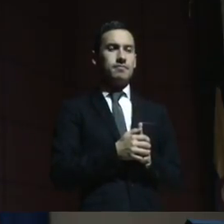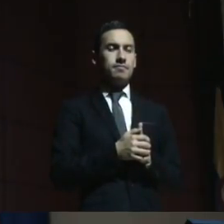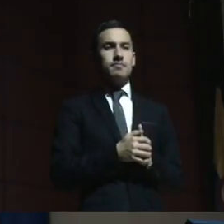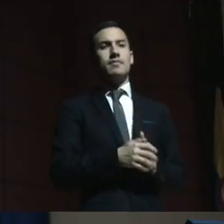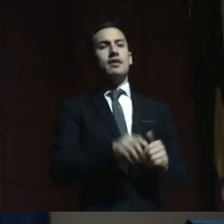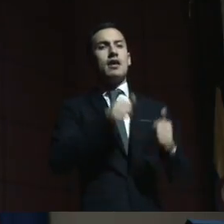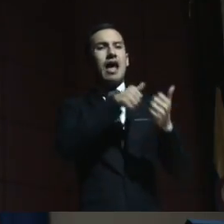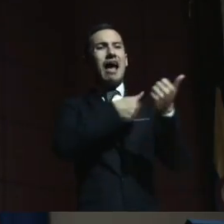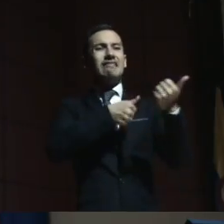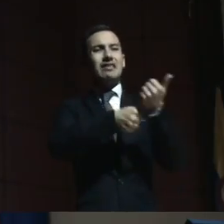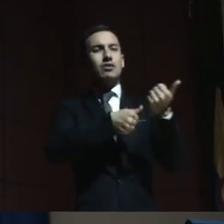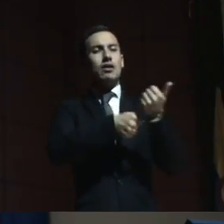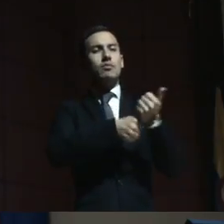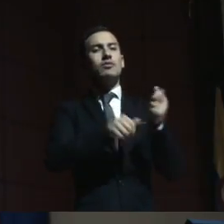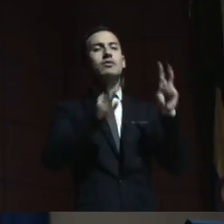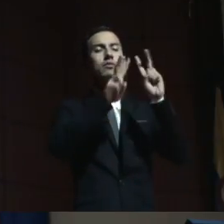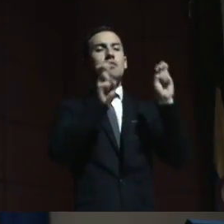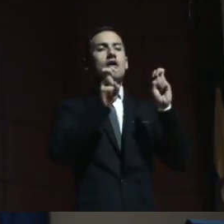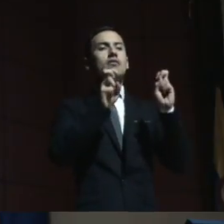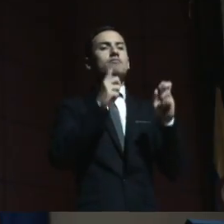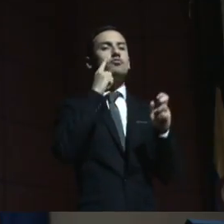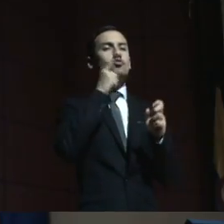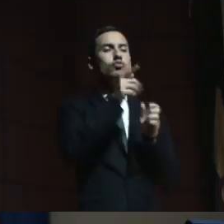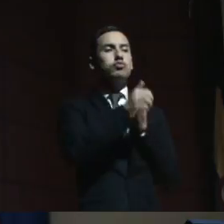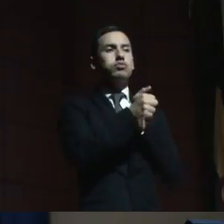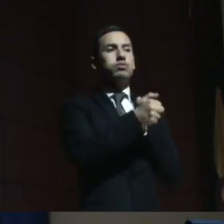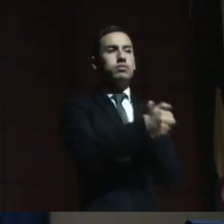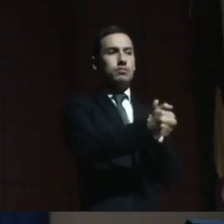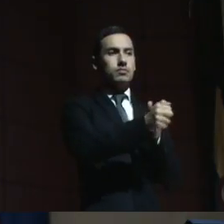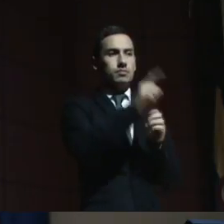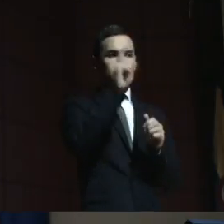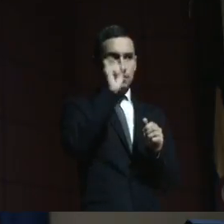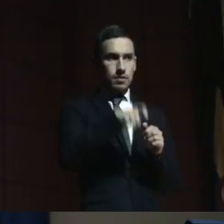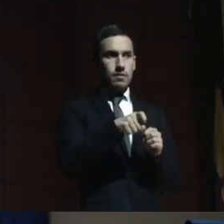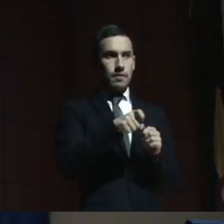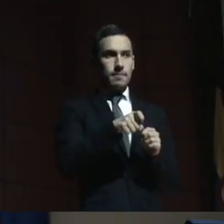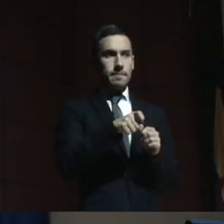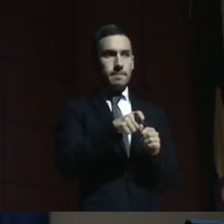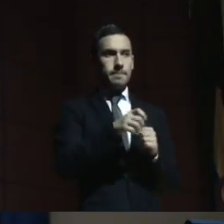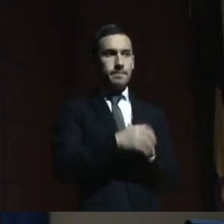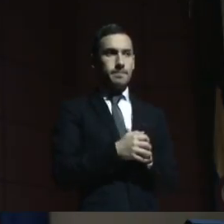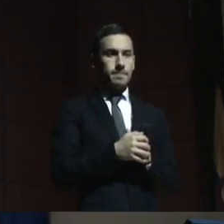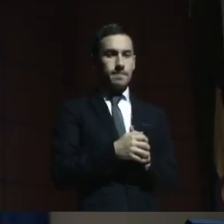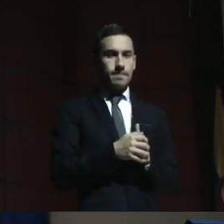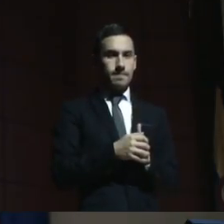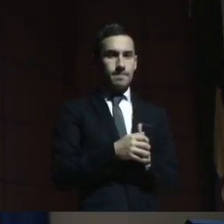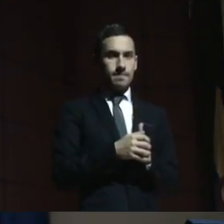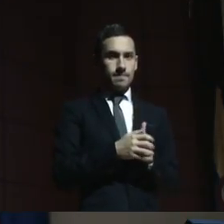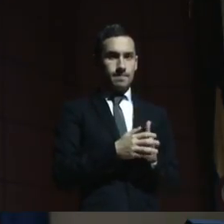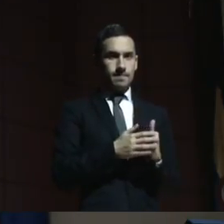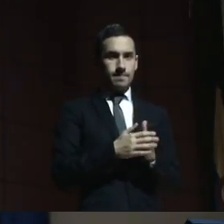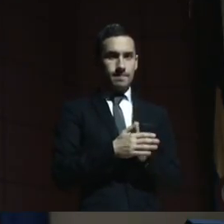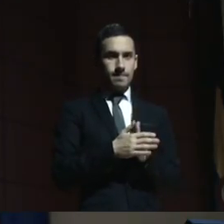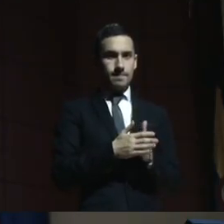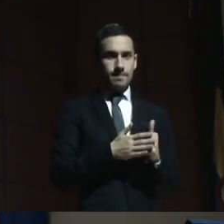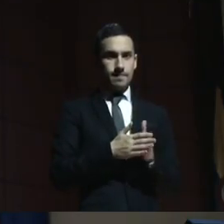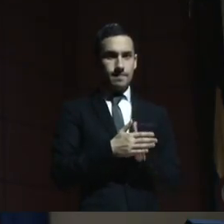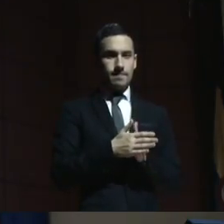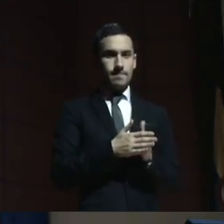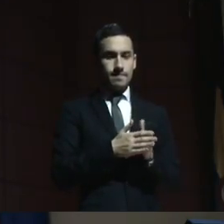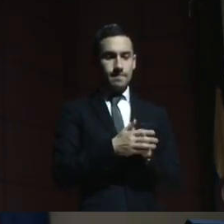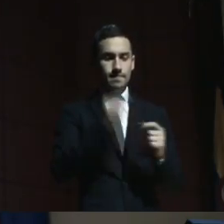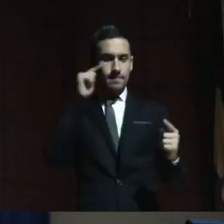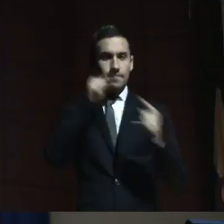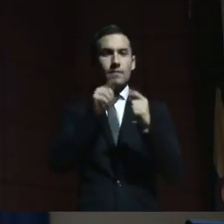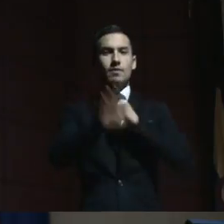frente al tema de la orientación que deben recibir. Aquí la apuesta que tiene